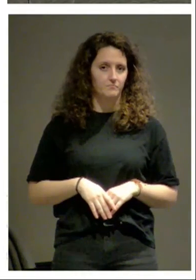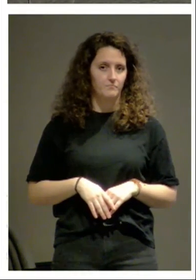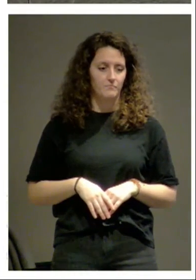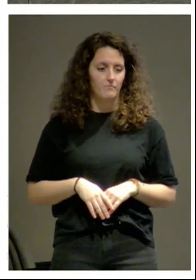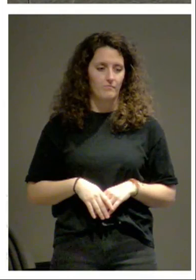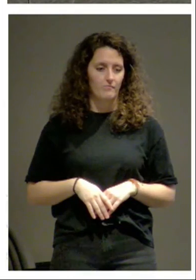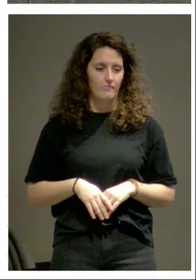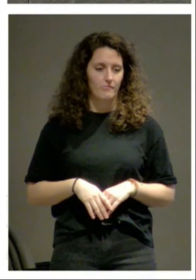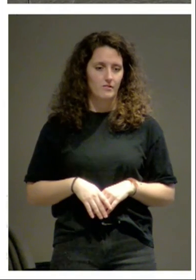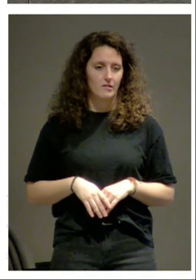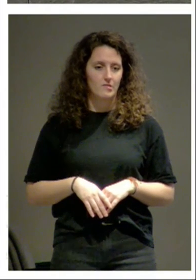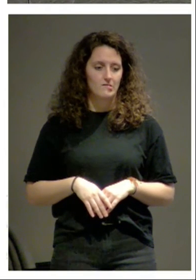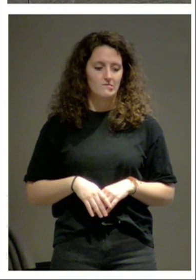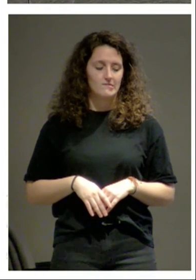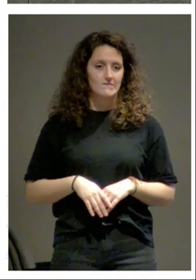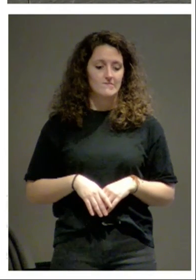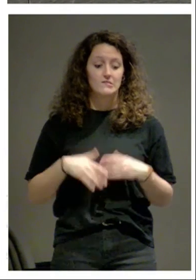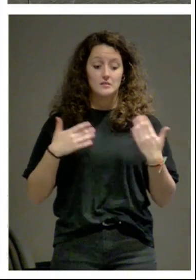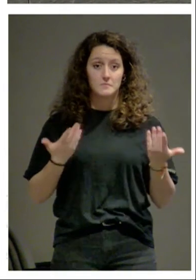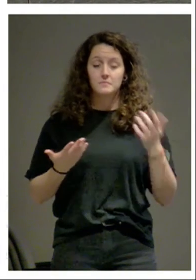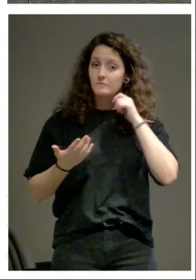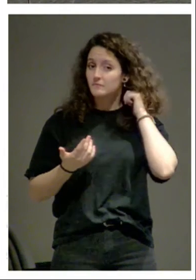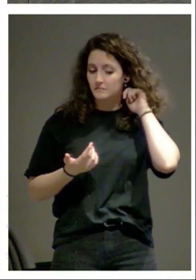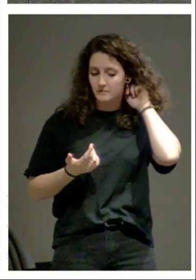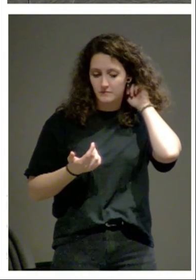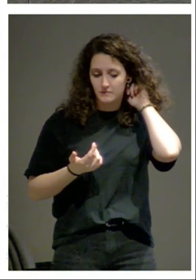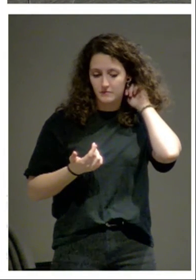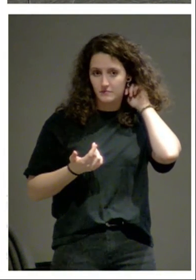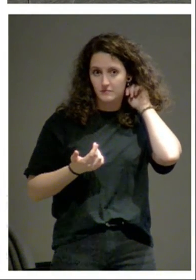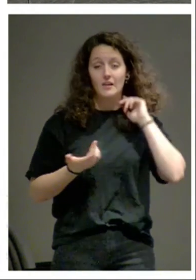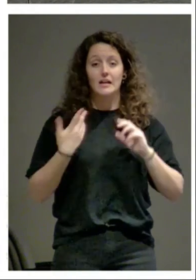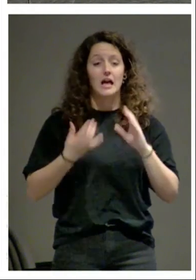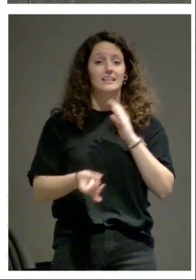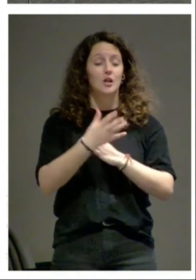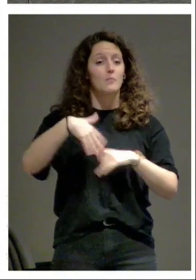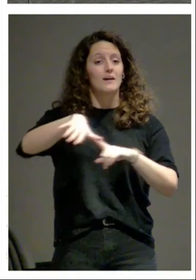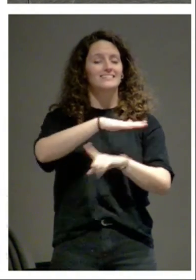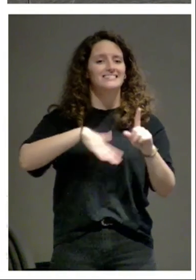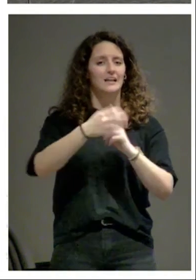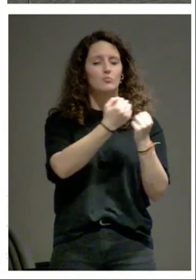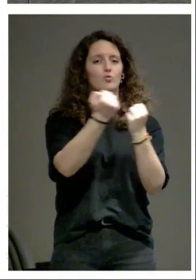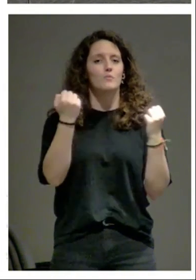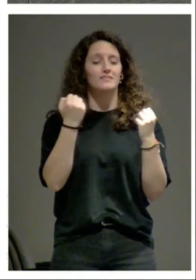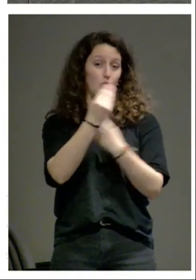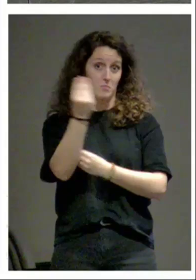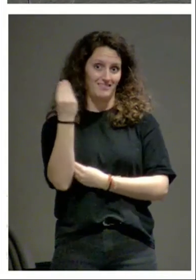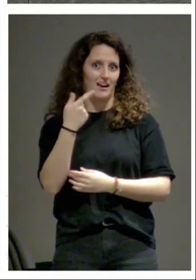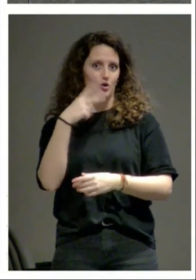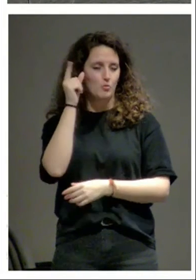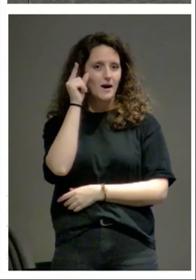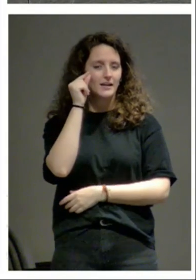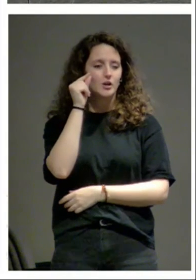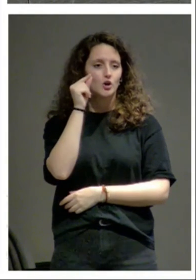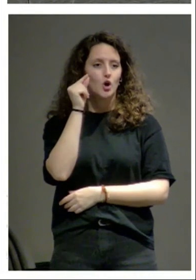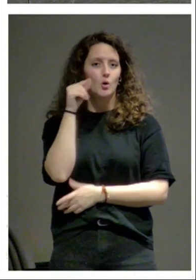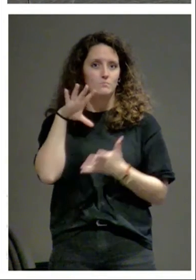caro así que la creación del paisaje monumental románico parte